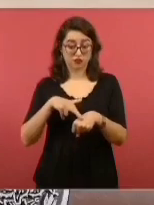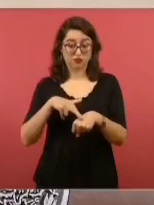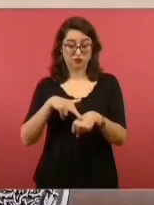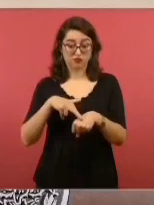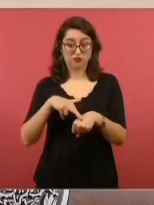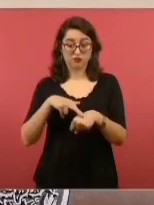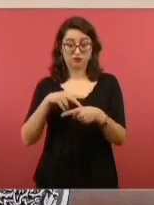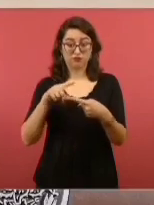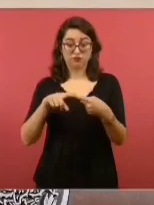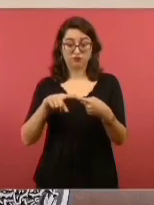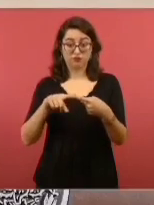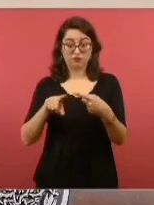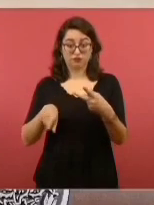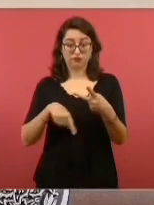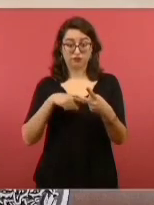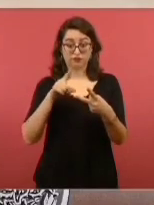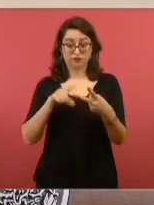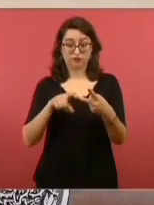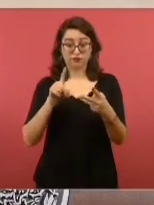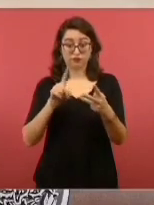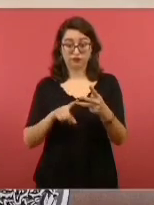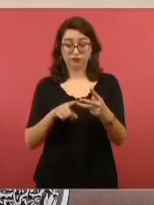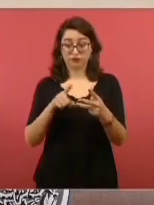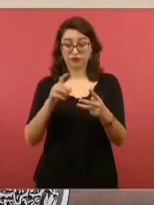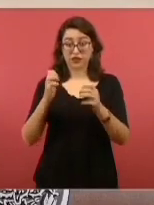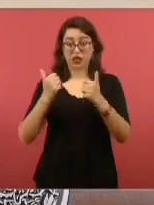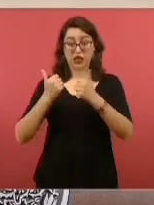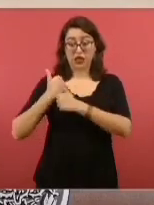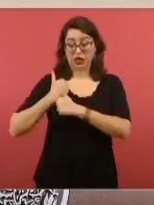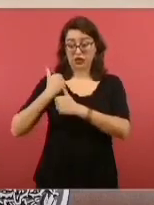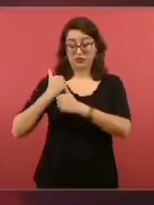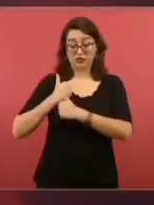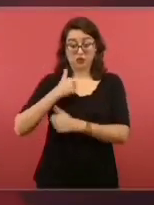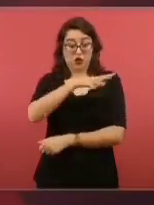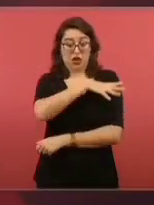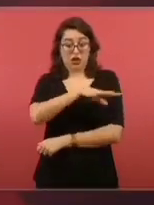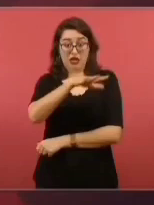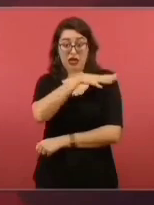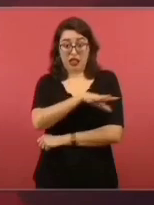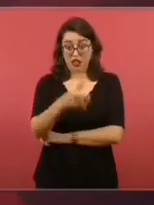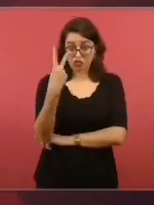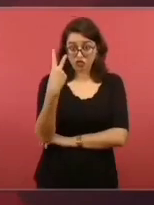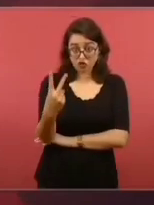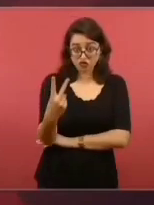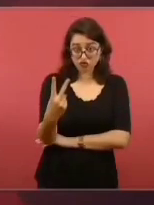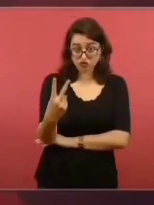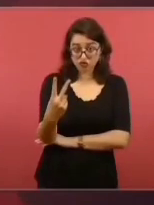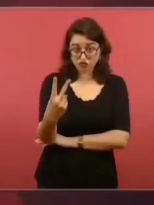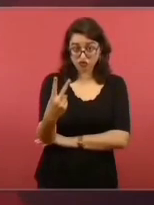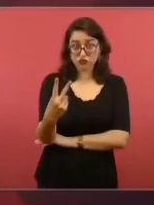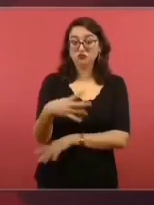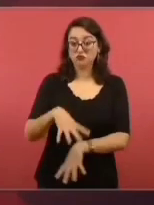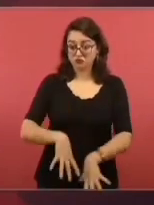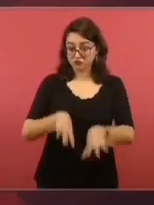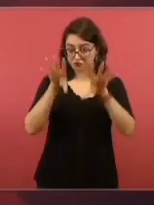están detenidos dos generales, eso